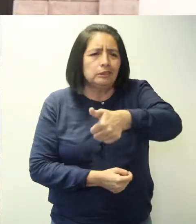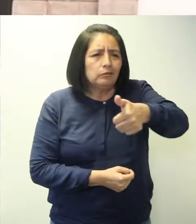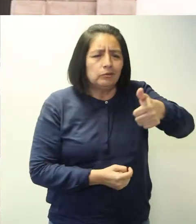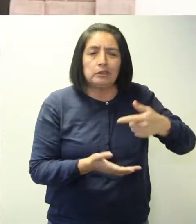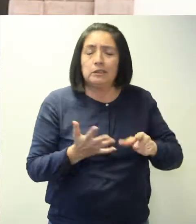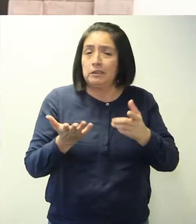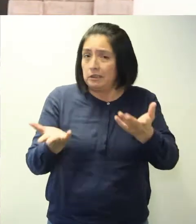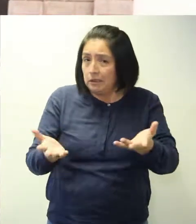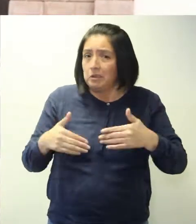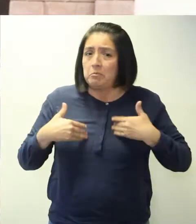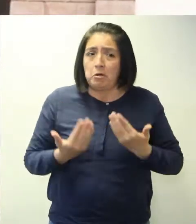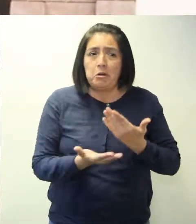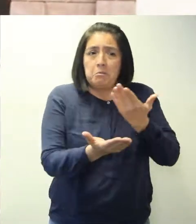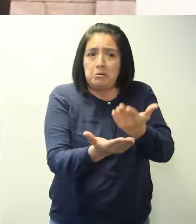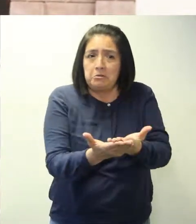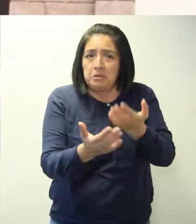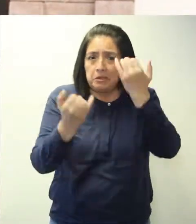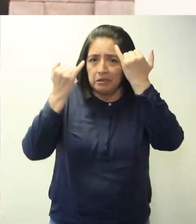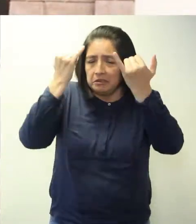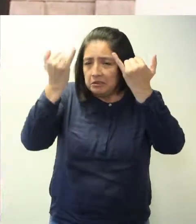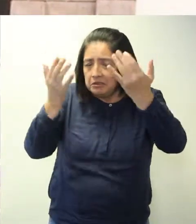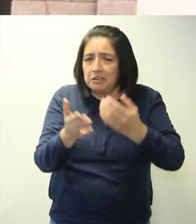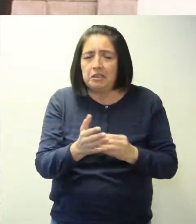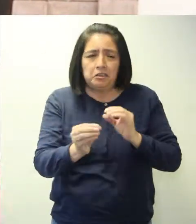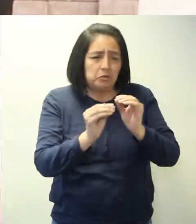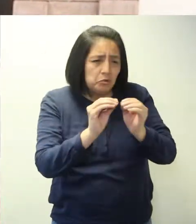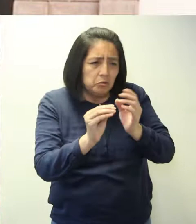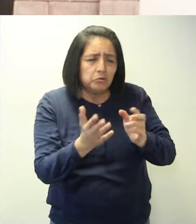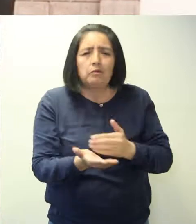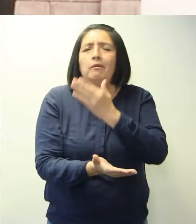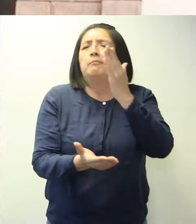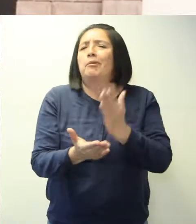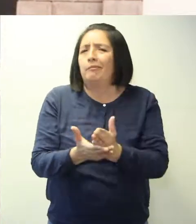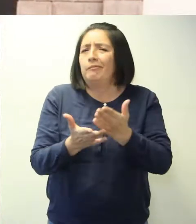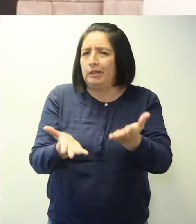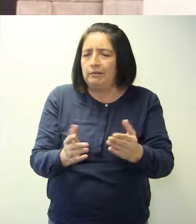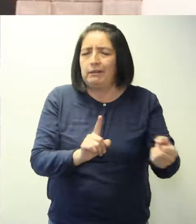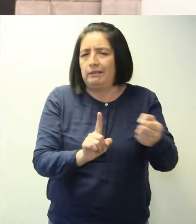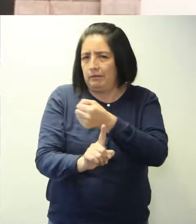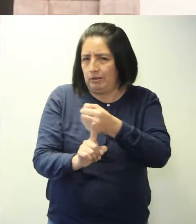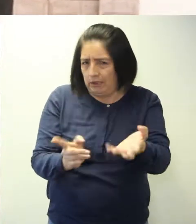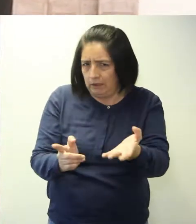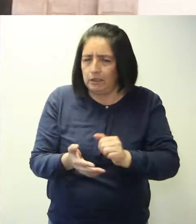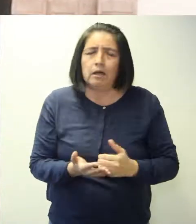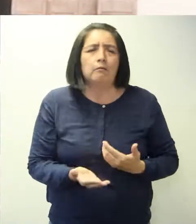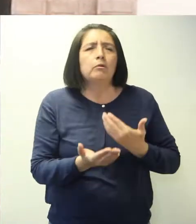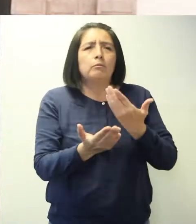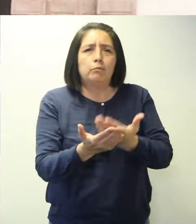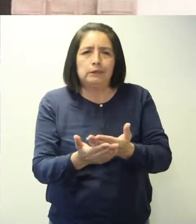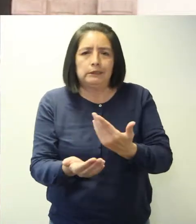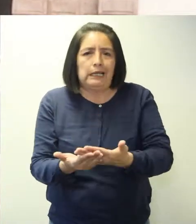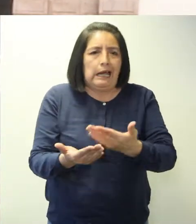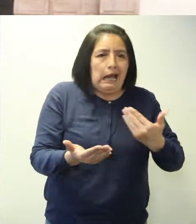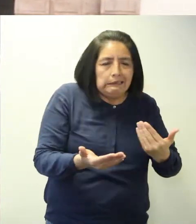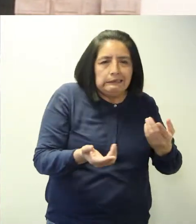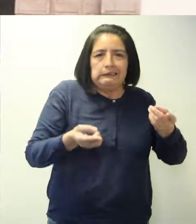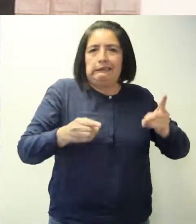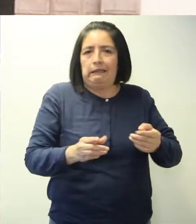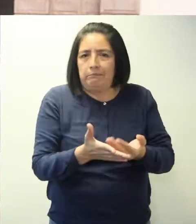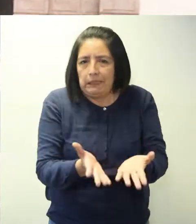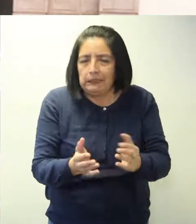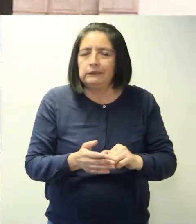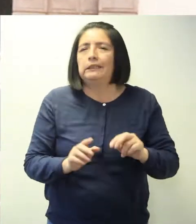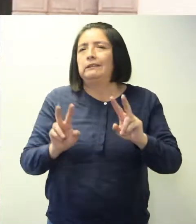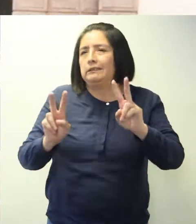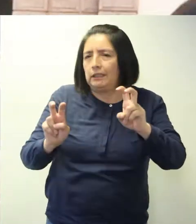autoridades... ...para que se puedan plantear propuestas frente a la problemática de la violencia. Propuestas de prevención en